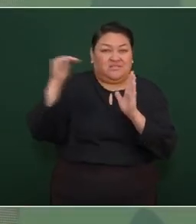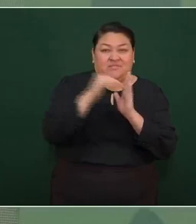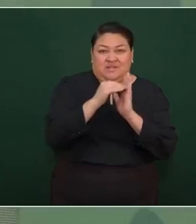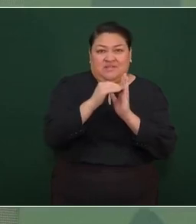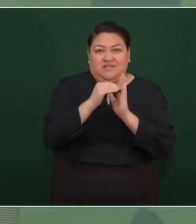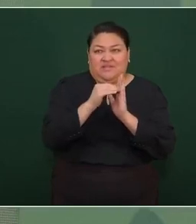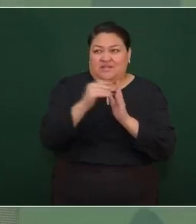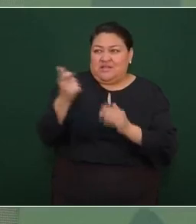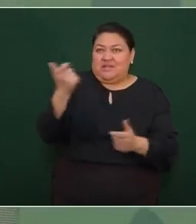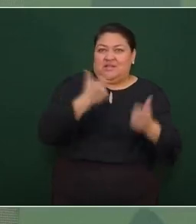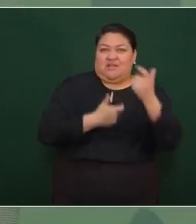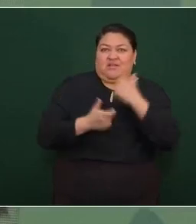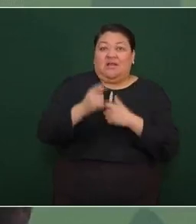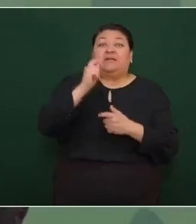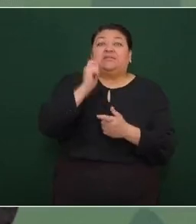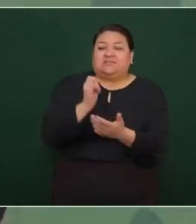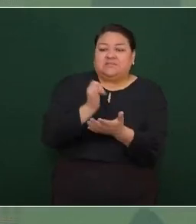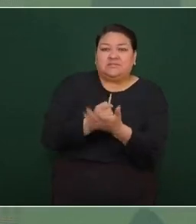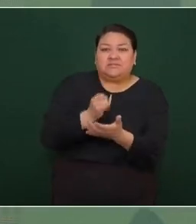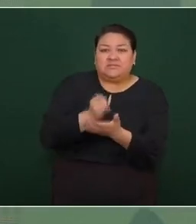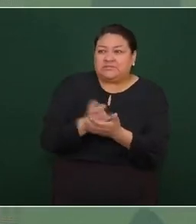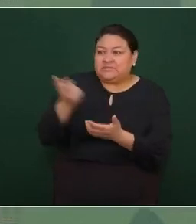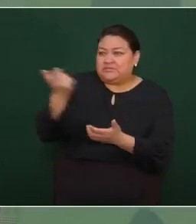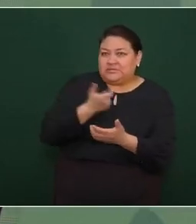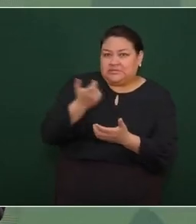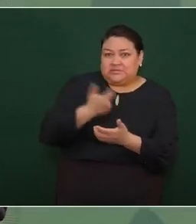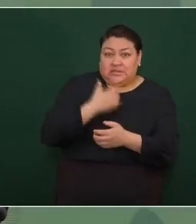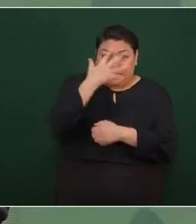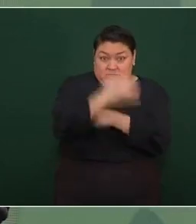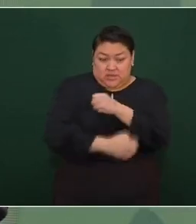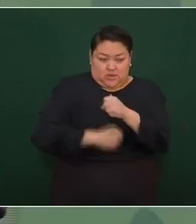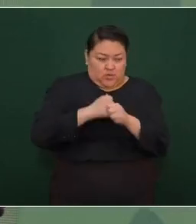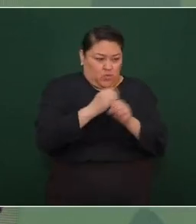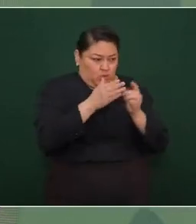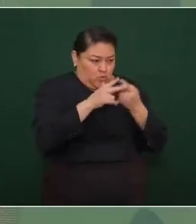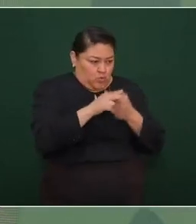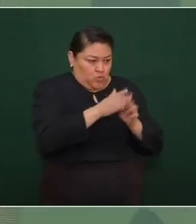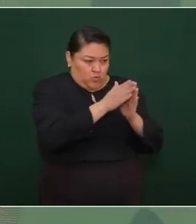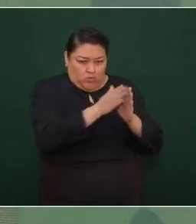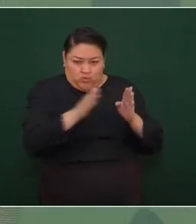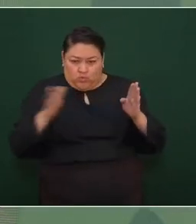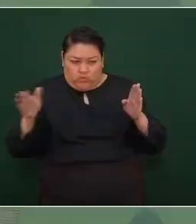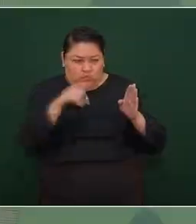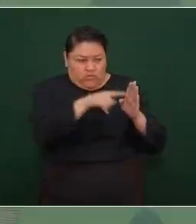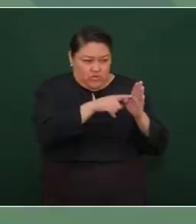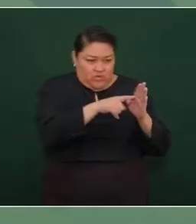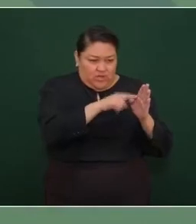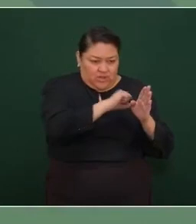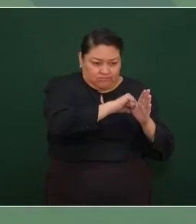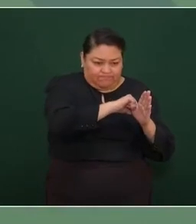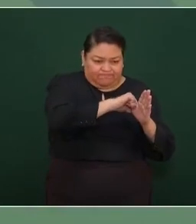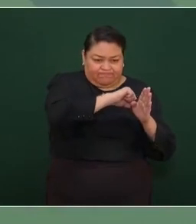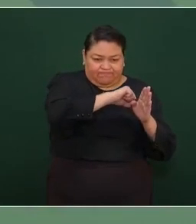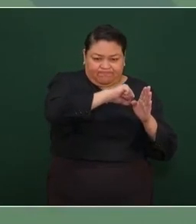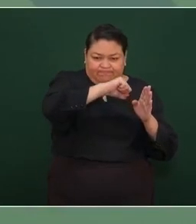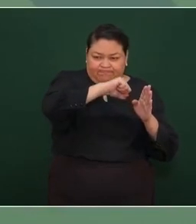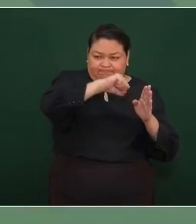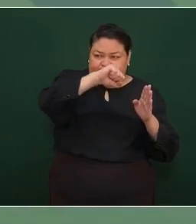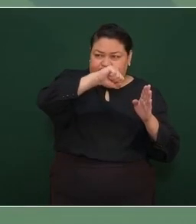Ha habido un incremento en cinco años de un billón quinientos mil millones